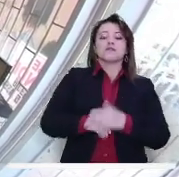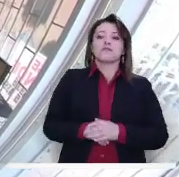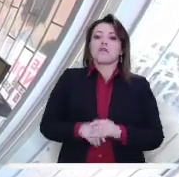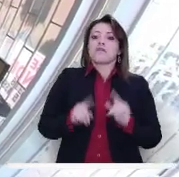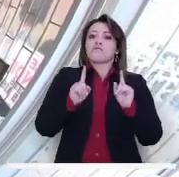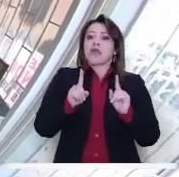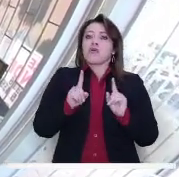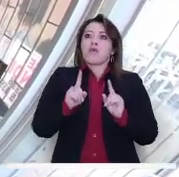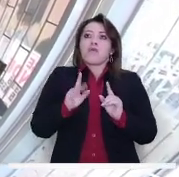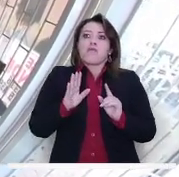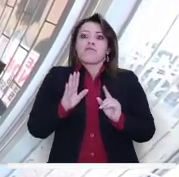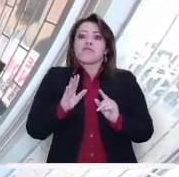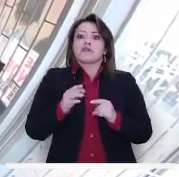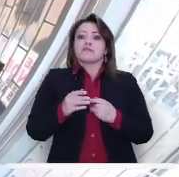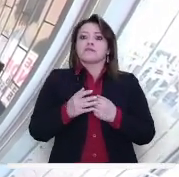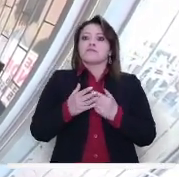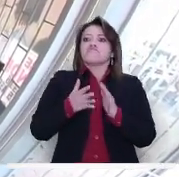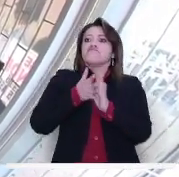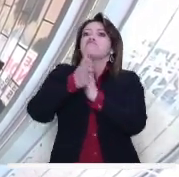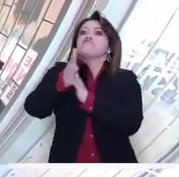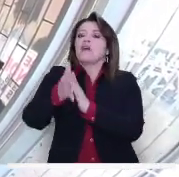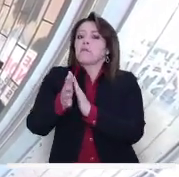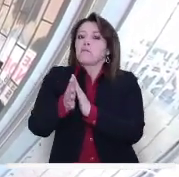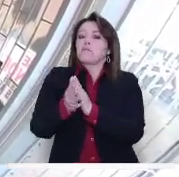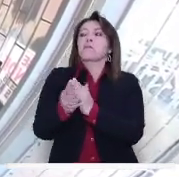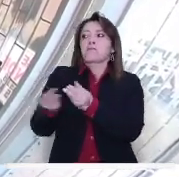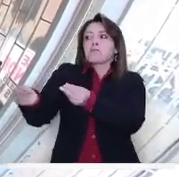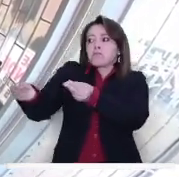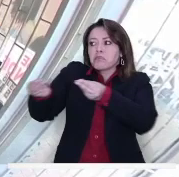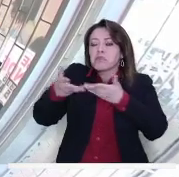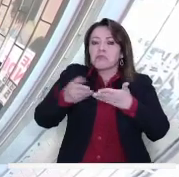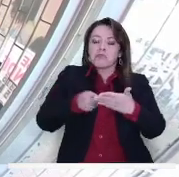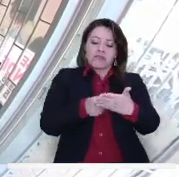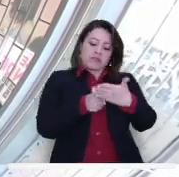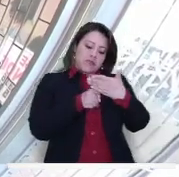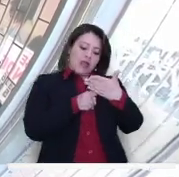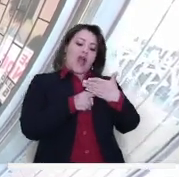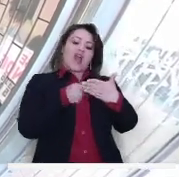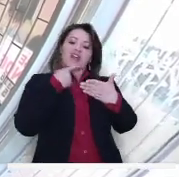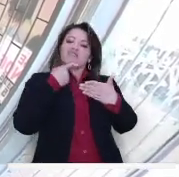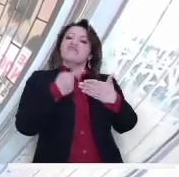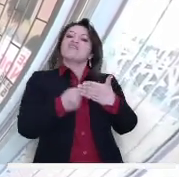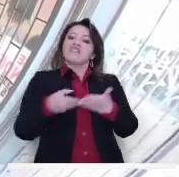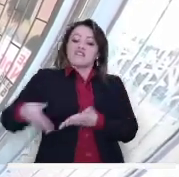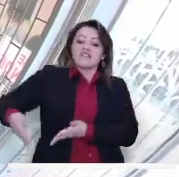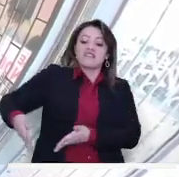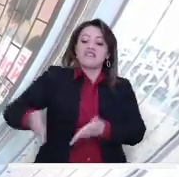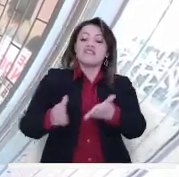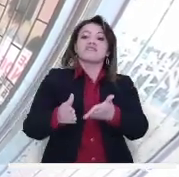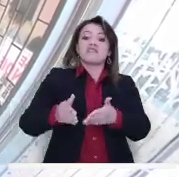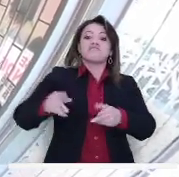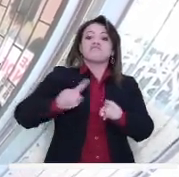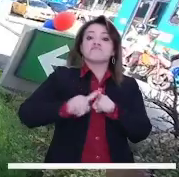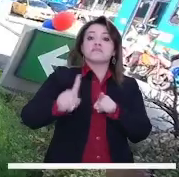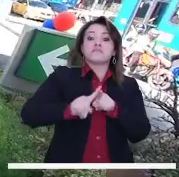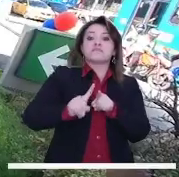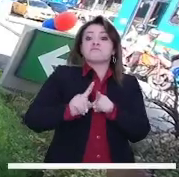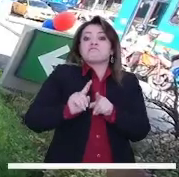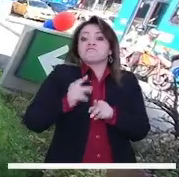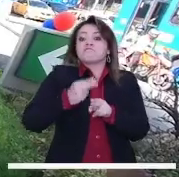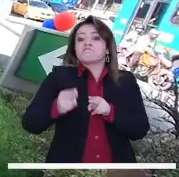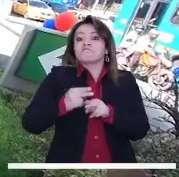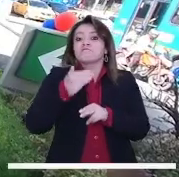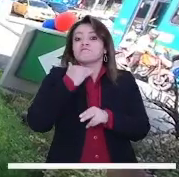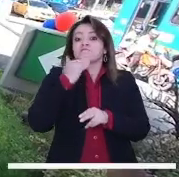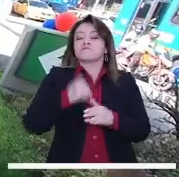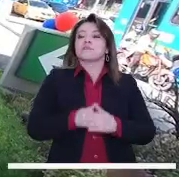pues la verdad no hemos tenido chance, pero sí nos han entregado información, volantes, acerca de lo que se va a hacer. La